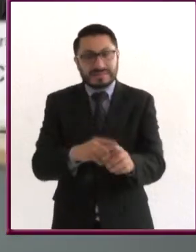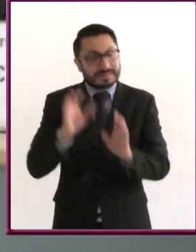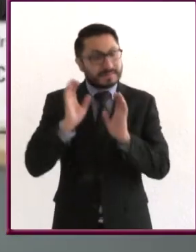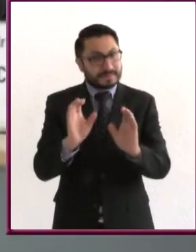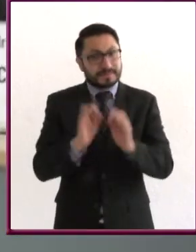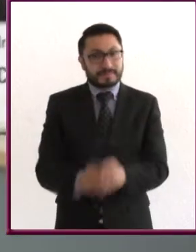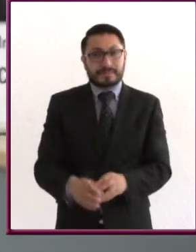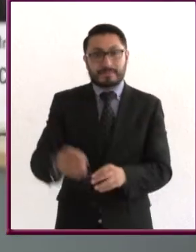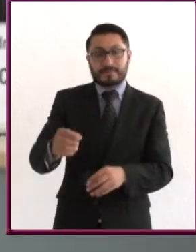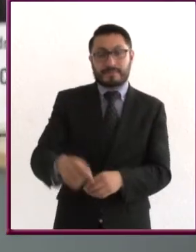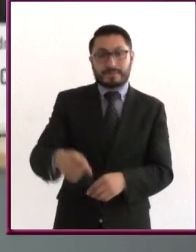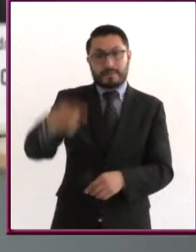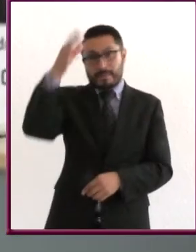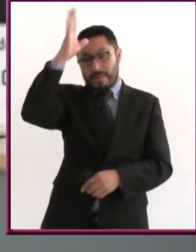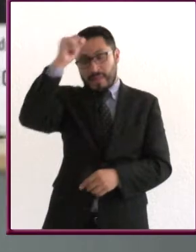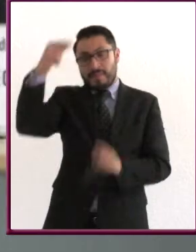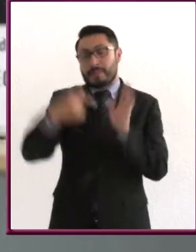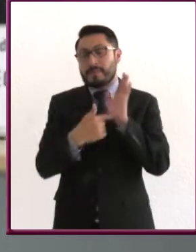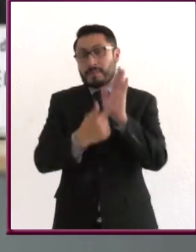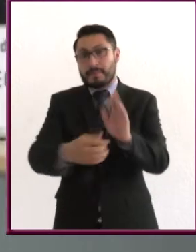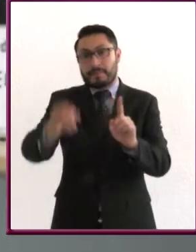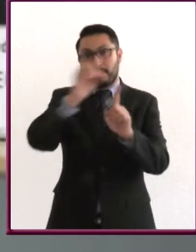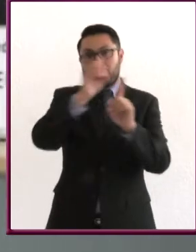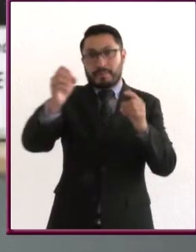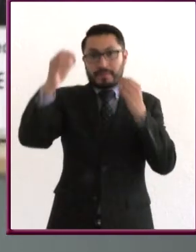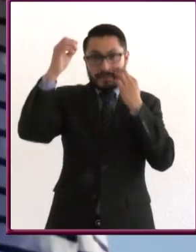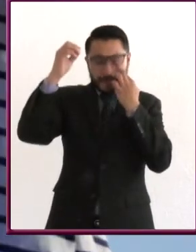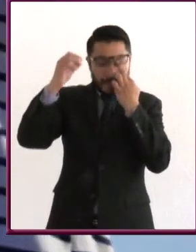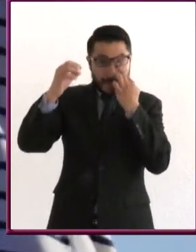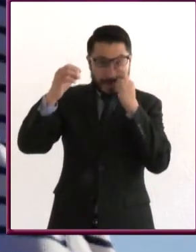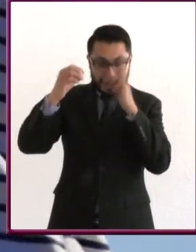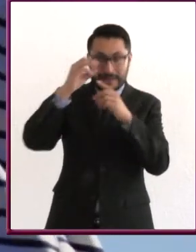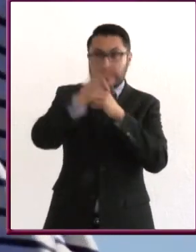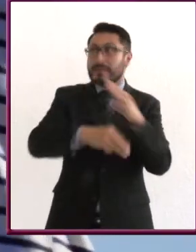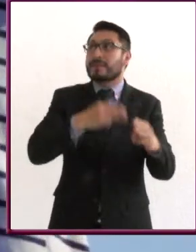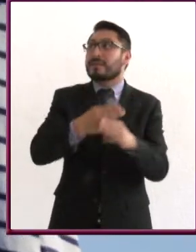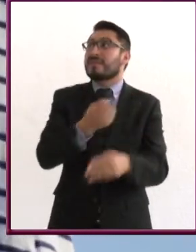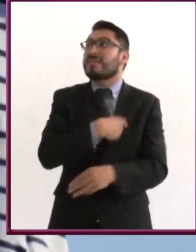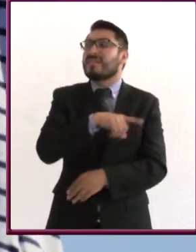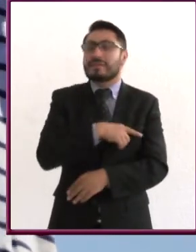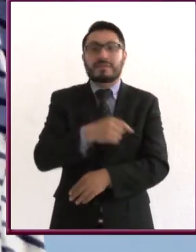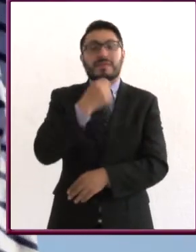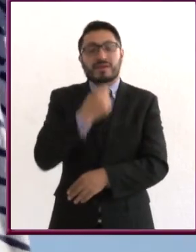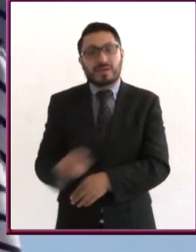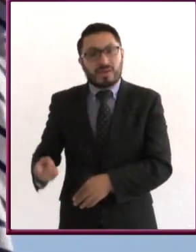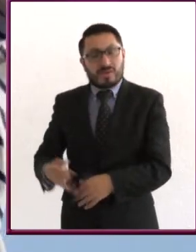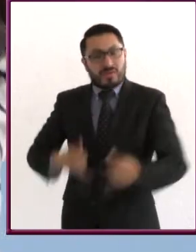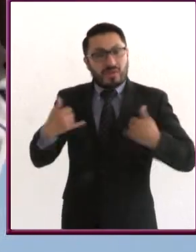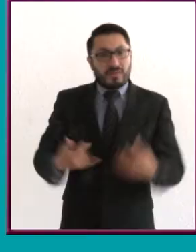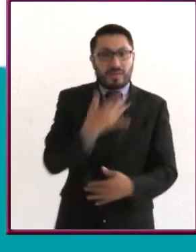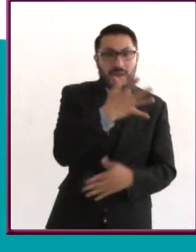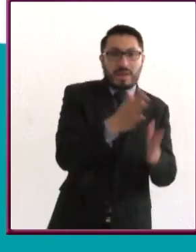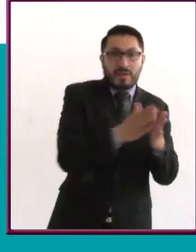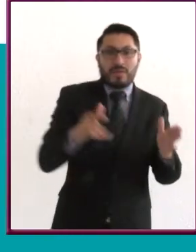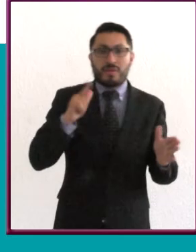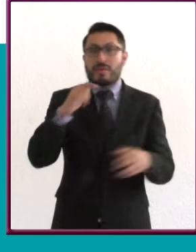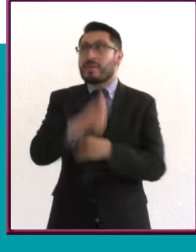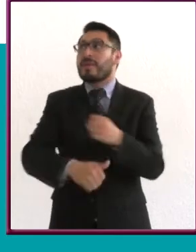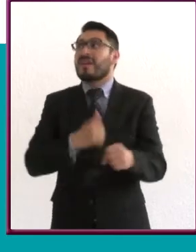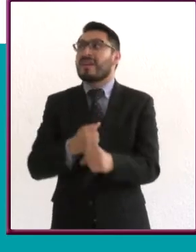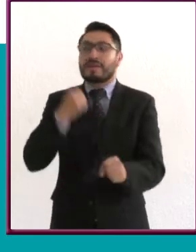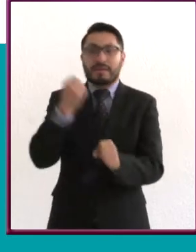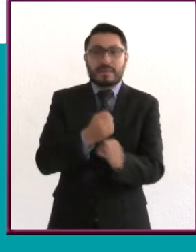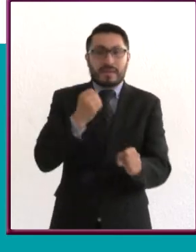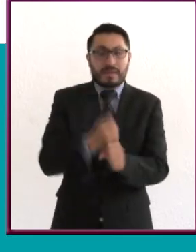De acuerdo con la Organización Mundial de la Salud, es recomendable que los niños y jóvenes de 5 a 17 años practiquen como